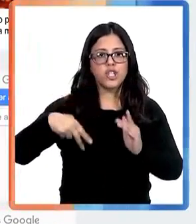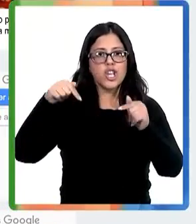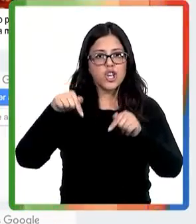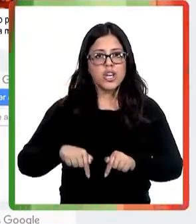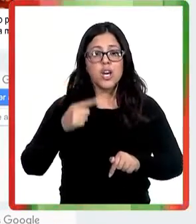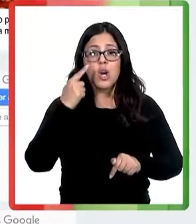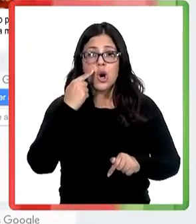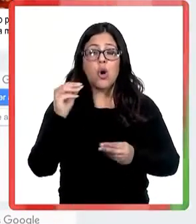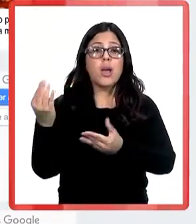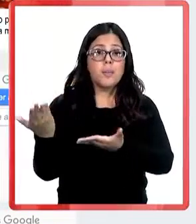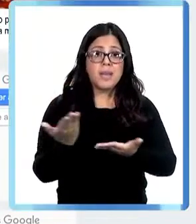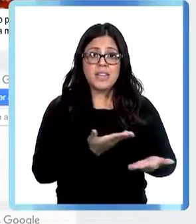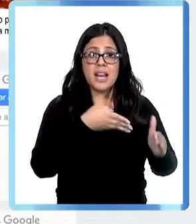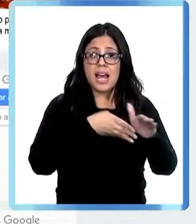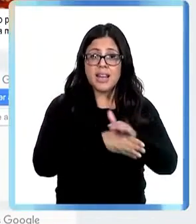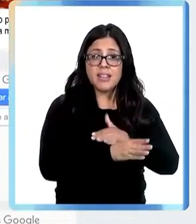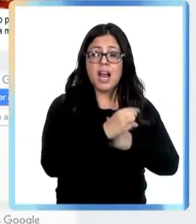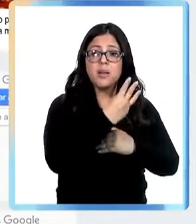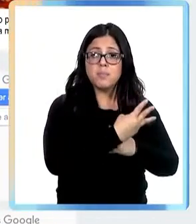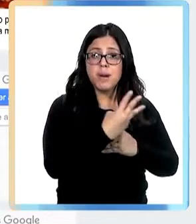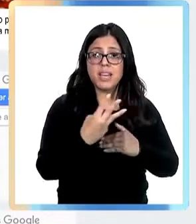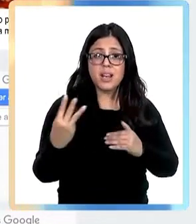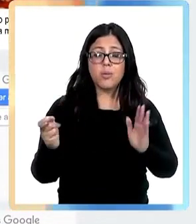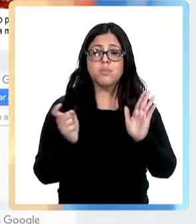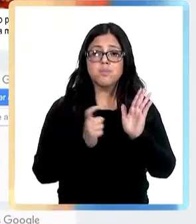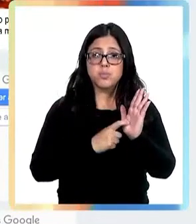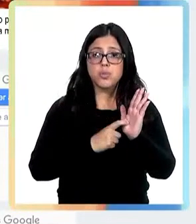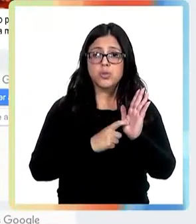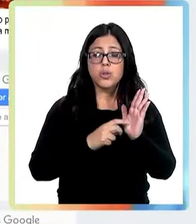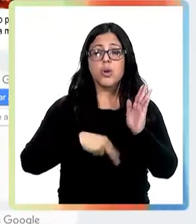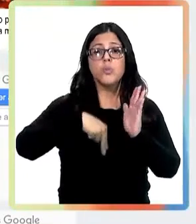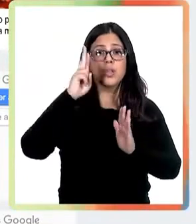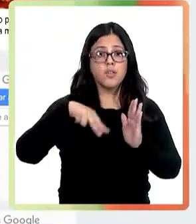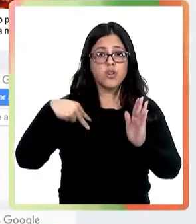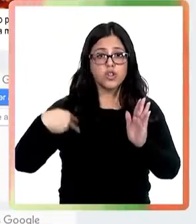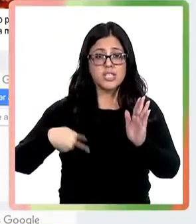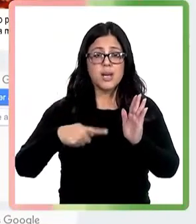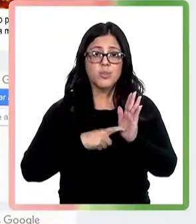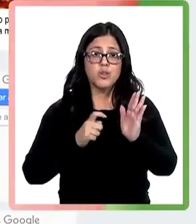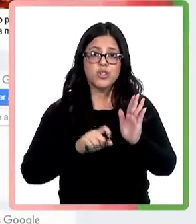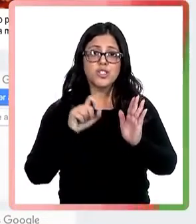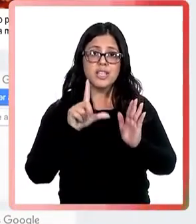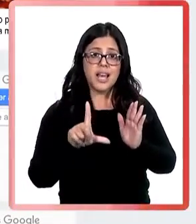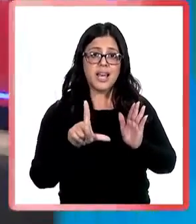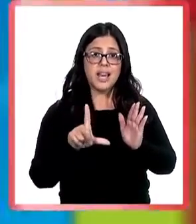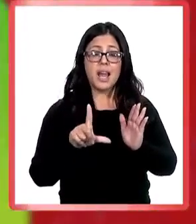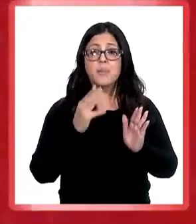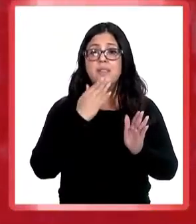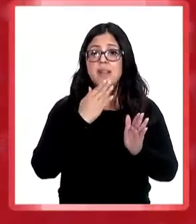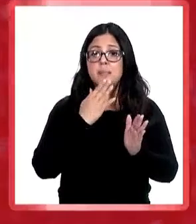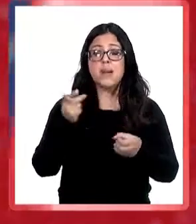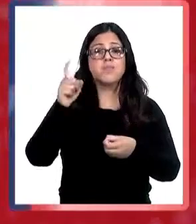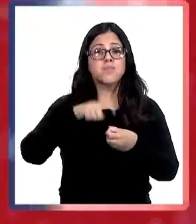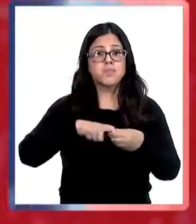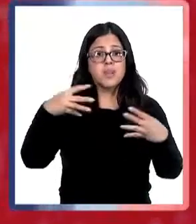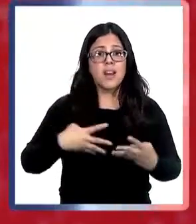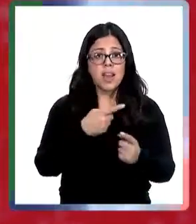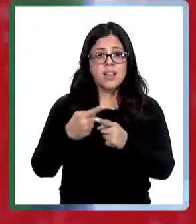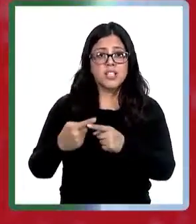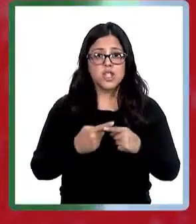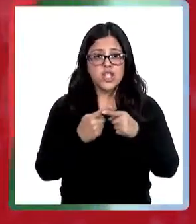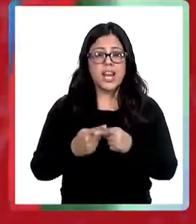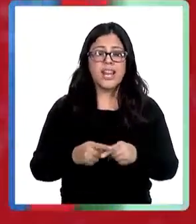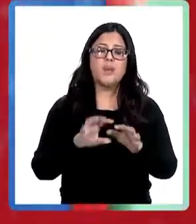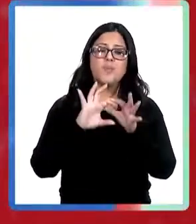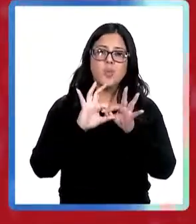No sin antes invitarles a visitar nuestro sitio web www.portavoznoticias.cl y a seguirnos en redes sociales